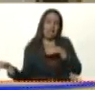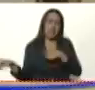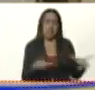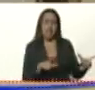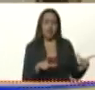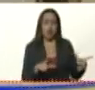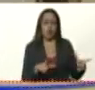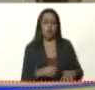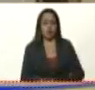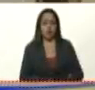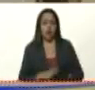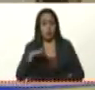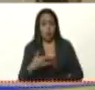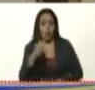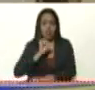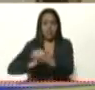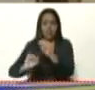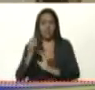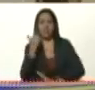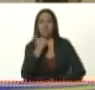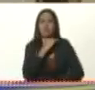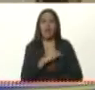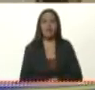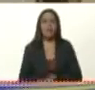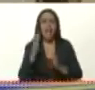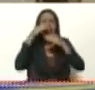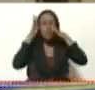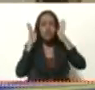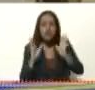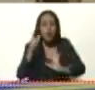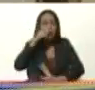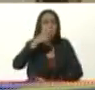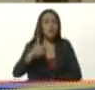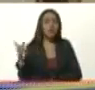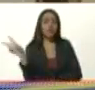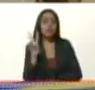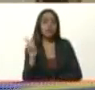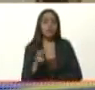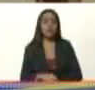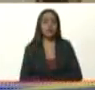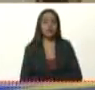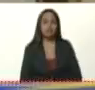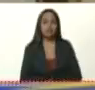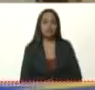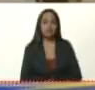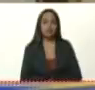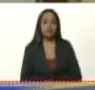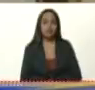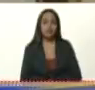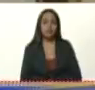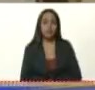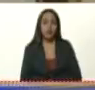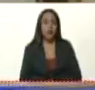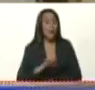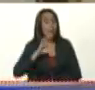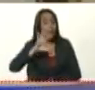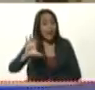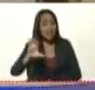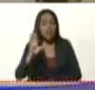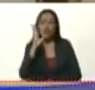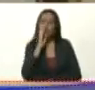preparado para enfrentar esta pandemia, oído a todo el pueblo de Venezuela. Ningún país está